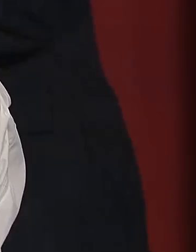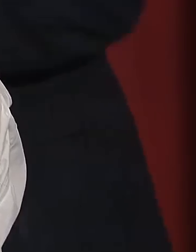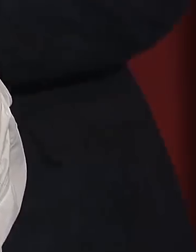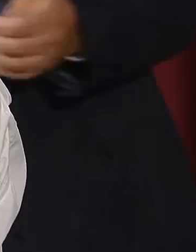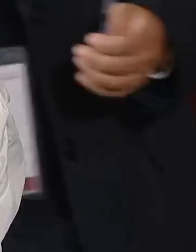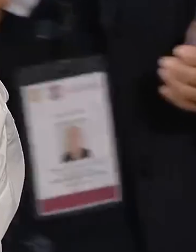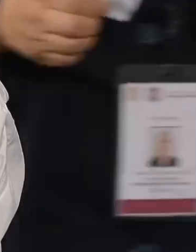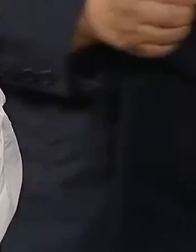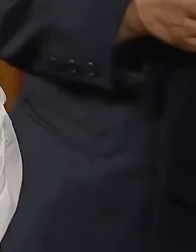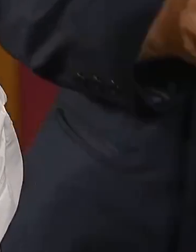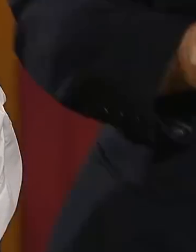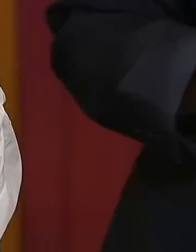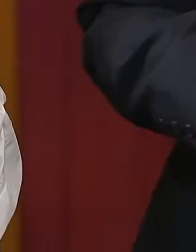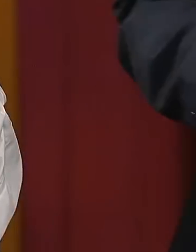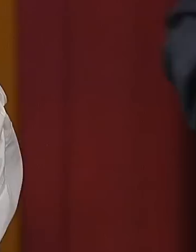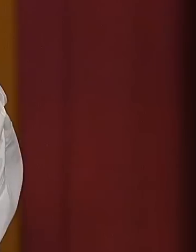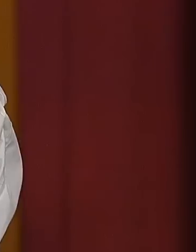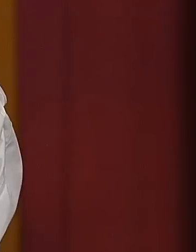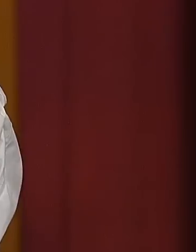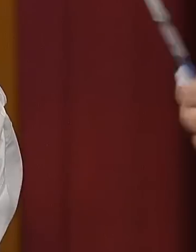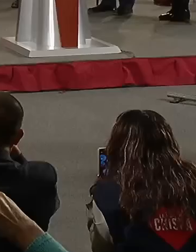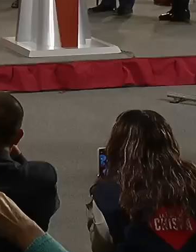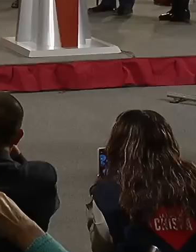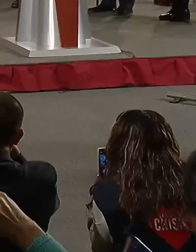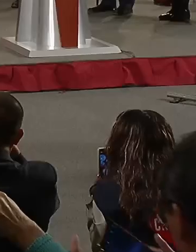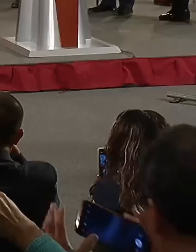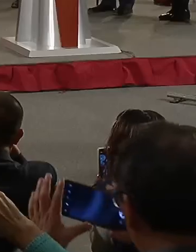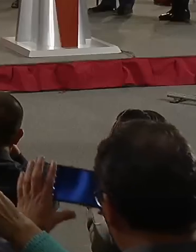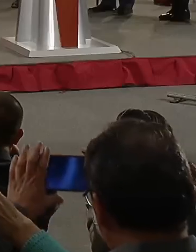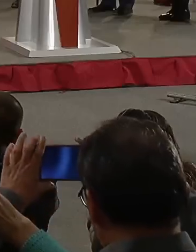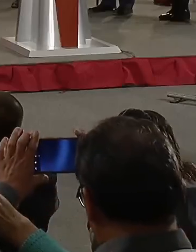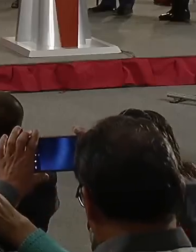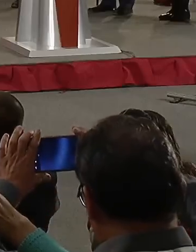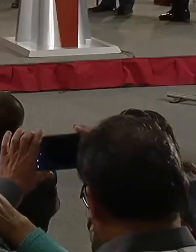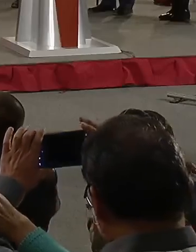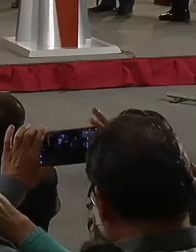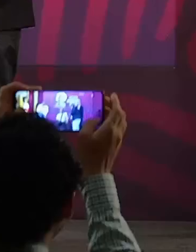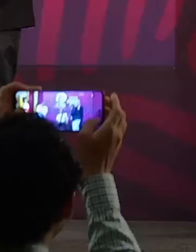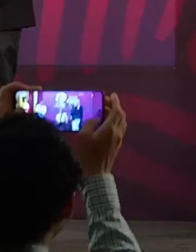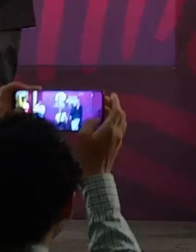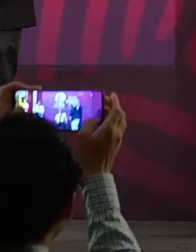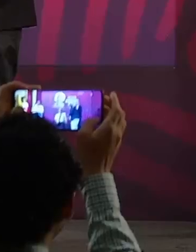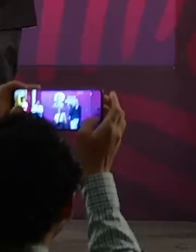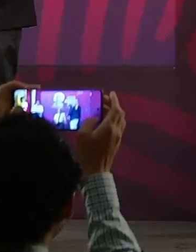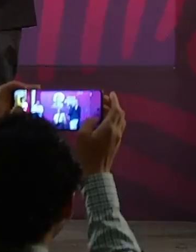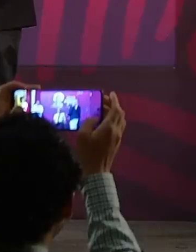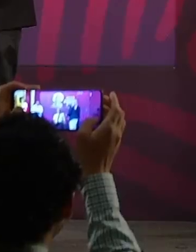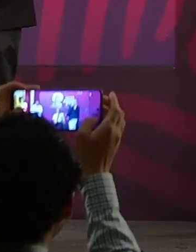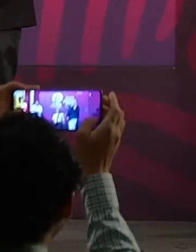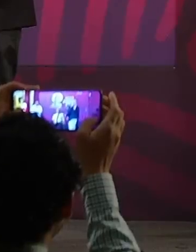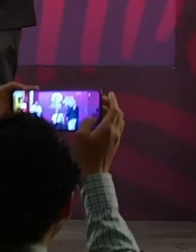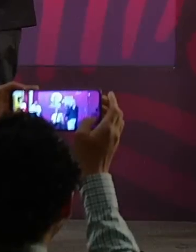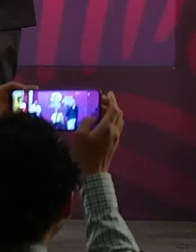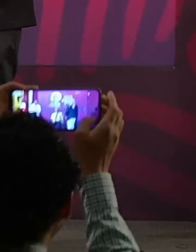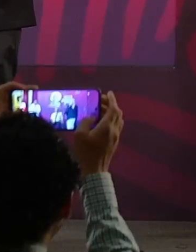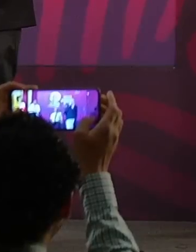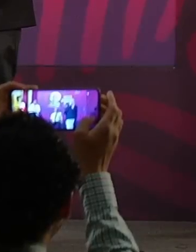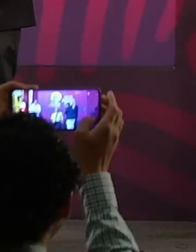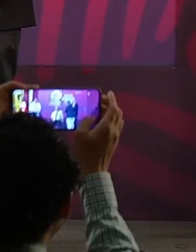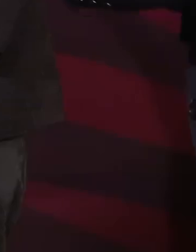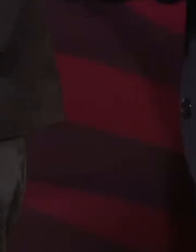centros de salud, se van a poder aplicar las vacunas.